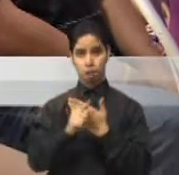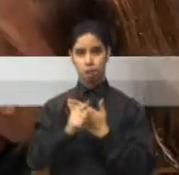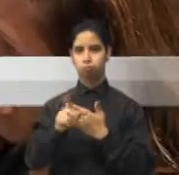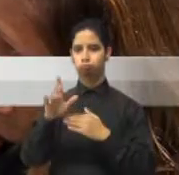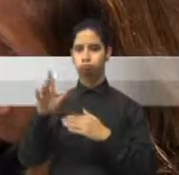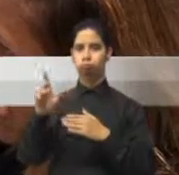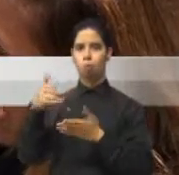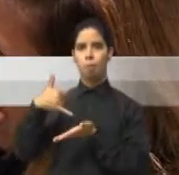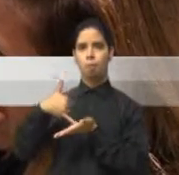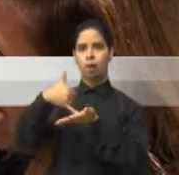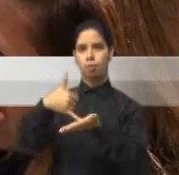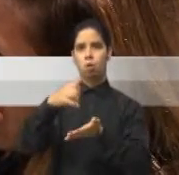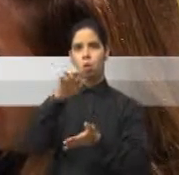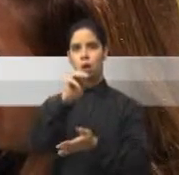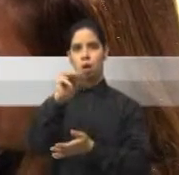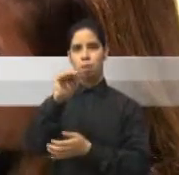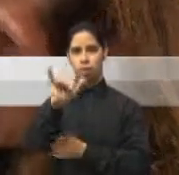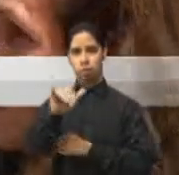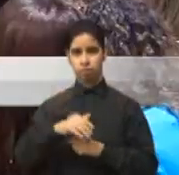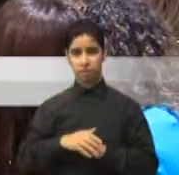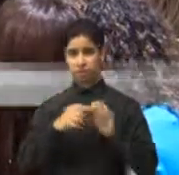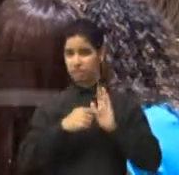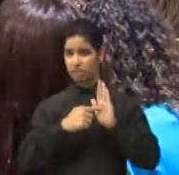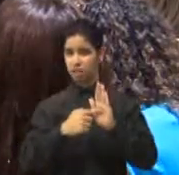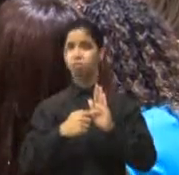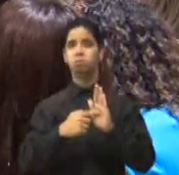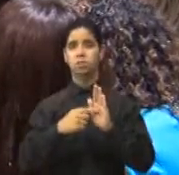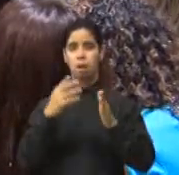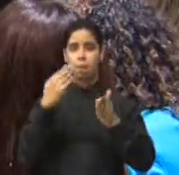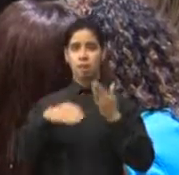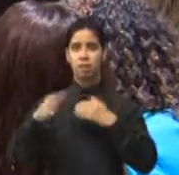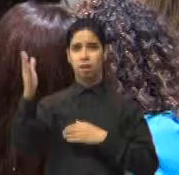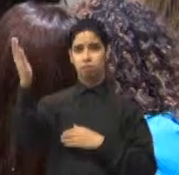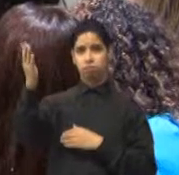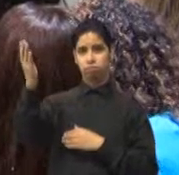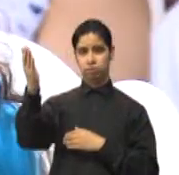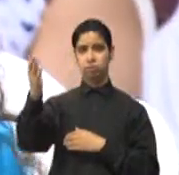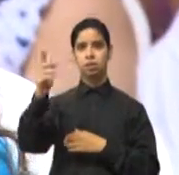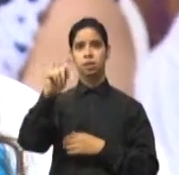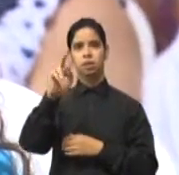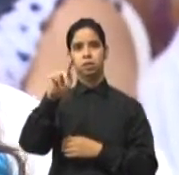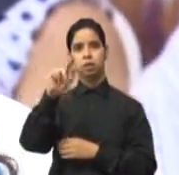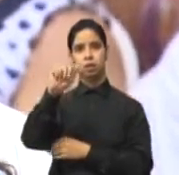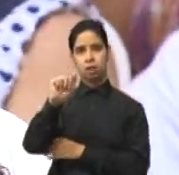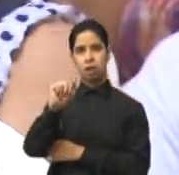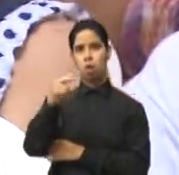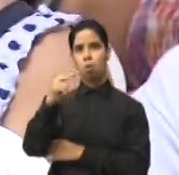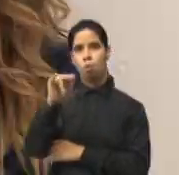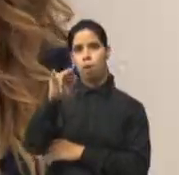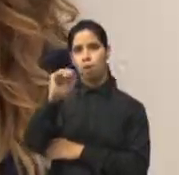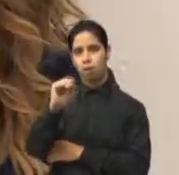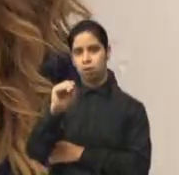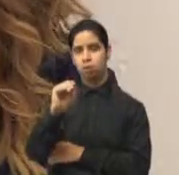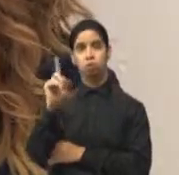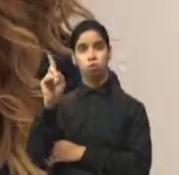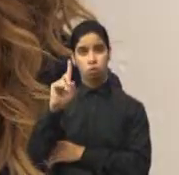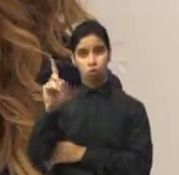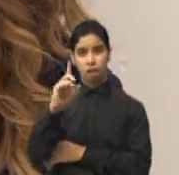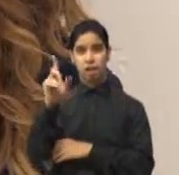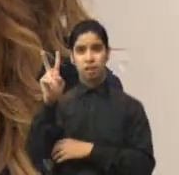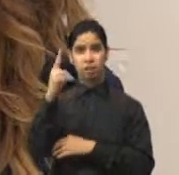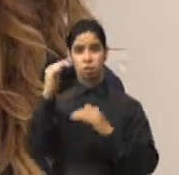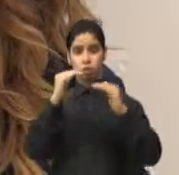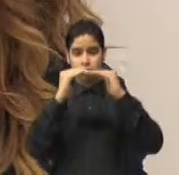charlas que se estarán ofreciendo en el pabellón contra la trata humana, que está ubicado en el segundo nivel de Plaza de las Américas. El programa